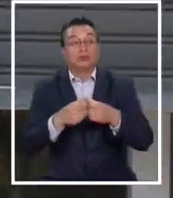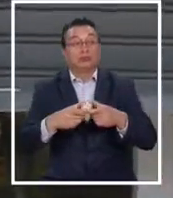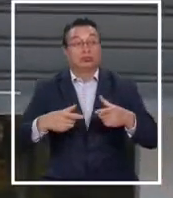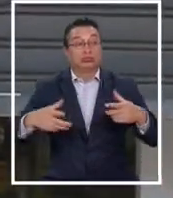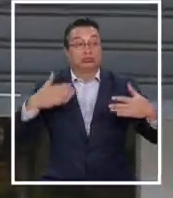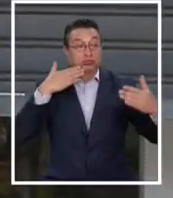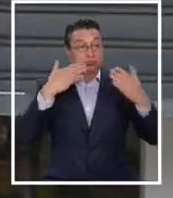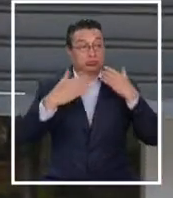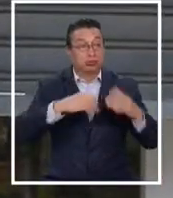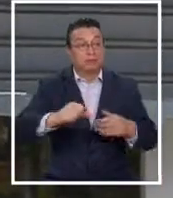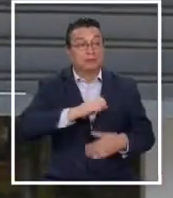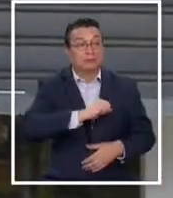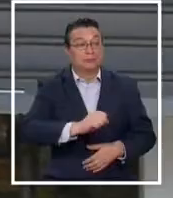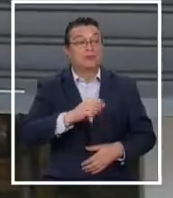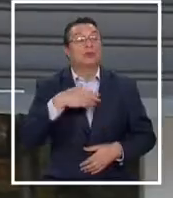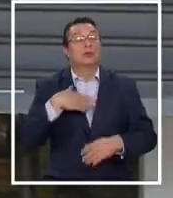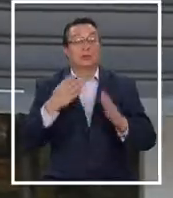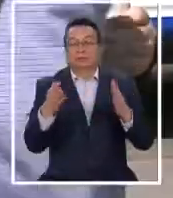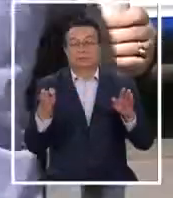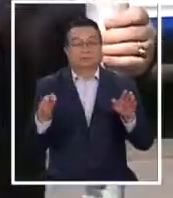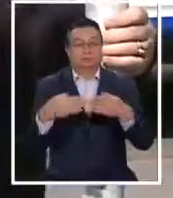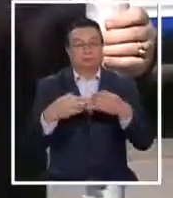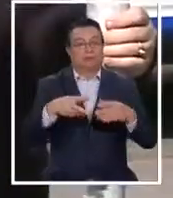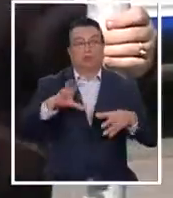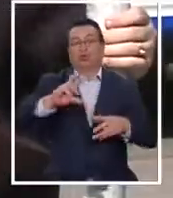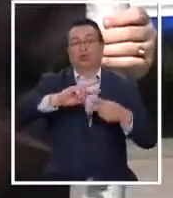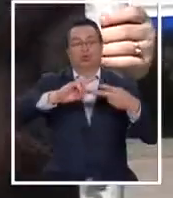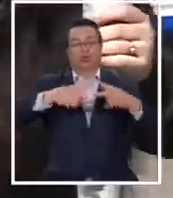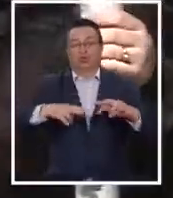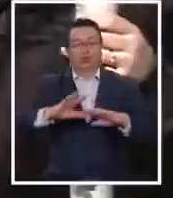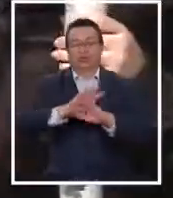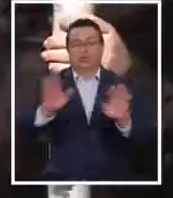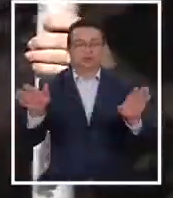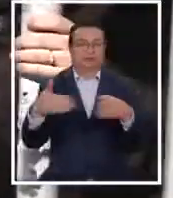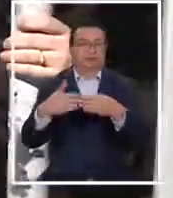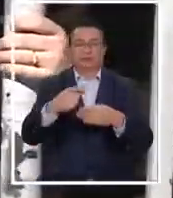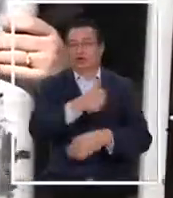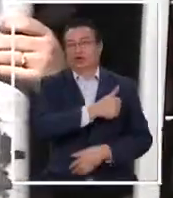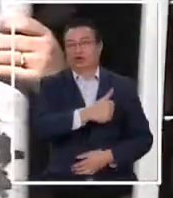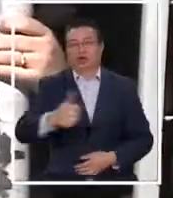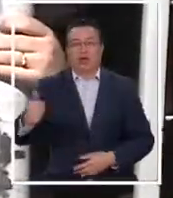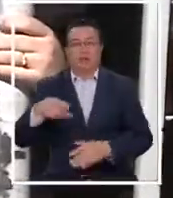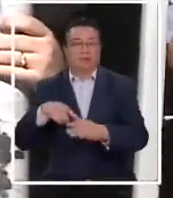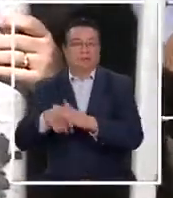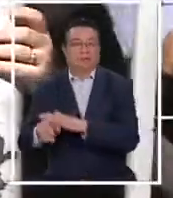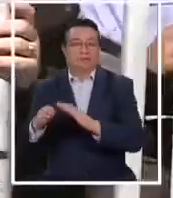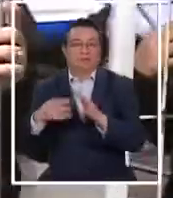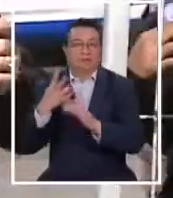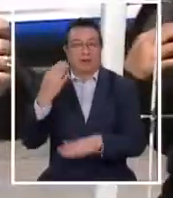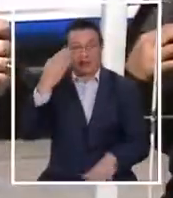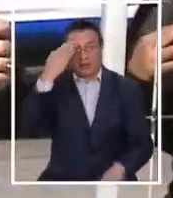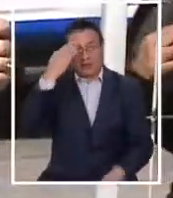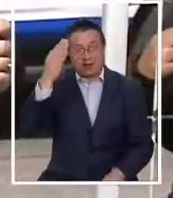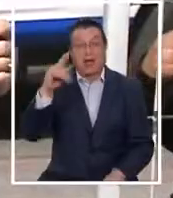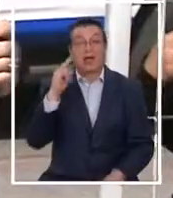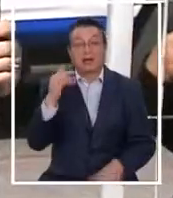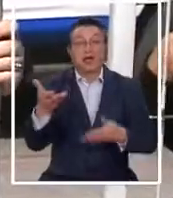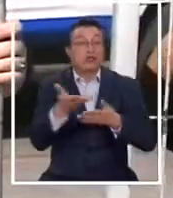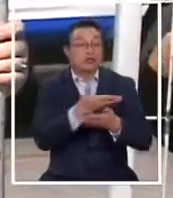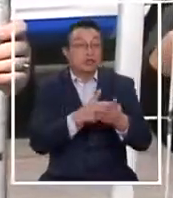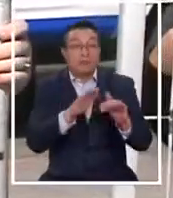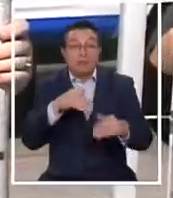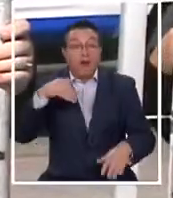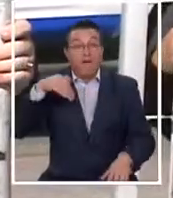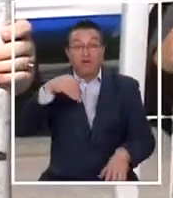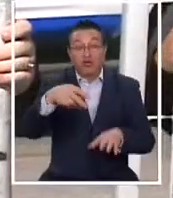los contagios establece el aislamiento inmediato del turno completo de trabajadores. Además de aquellos que comparten el mismo